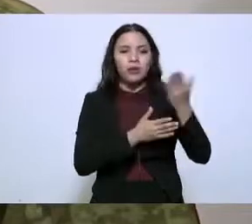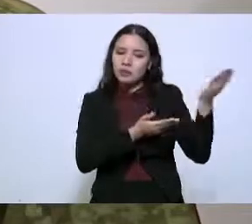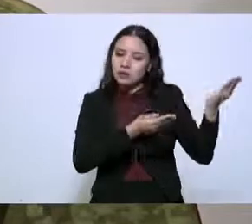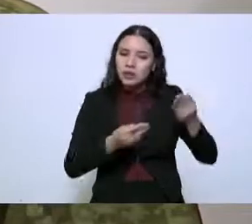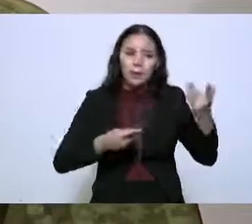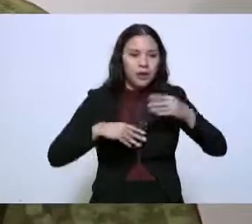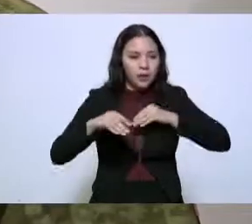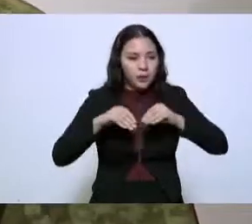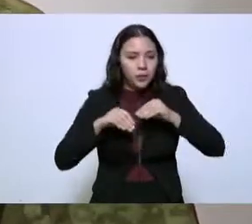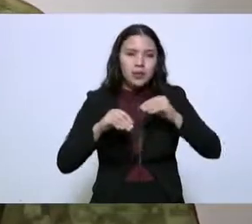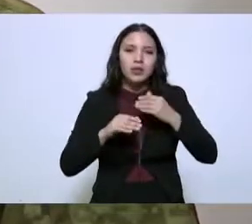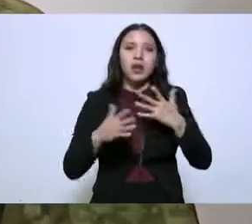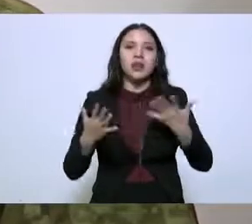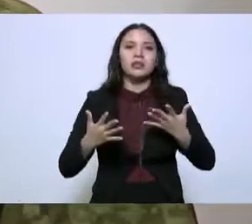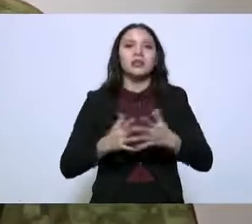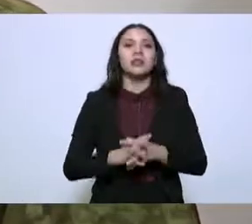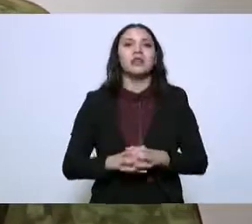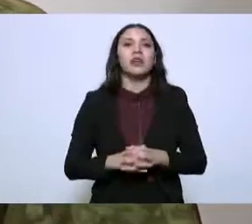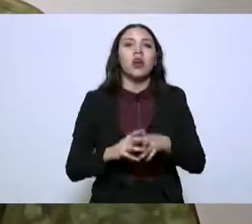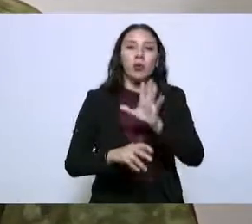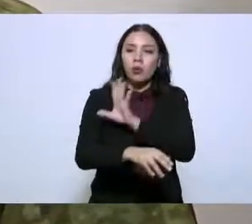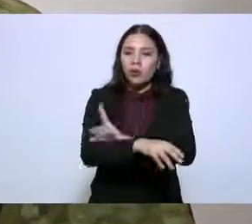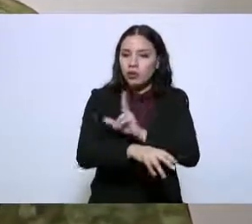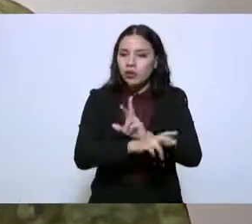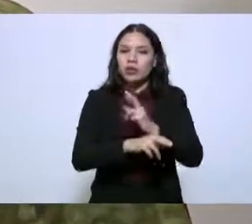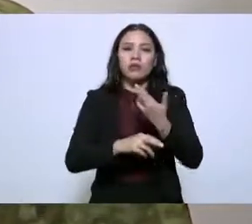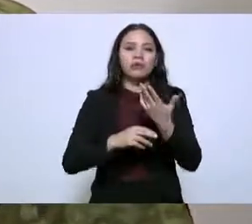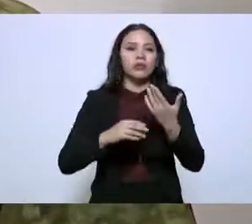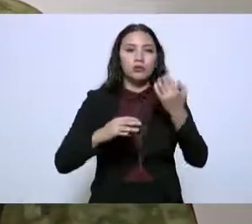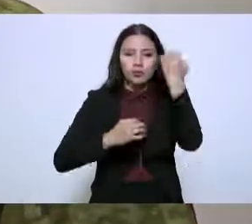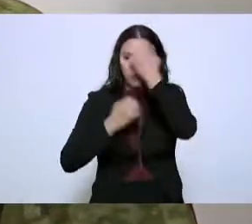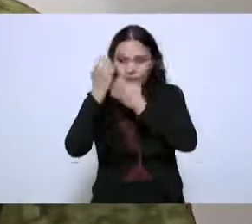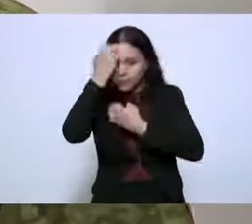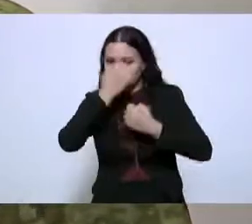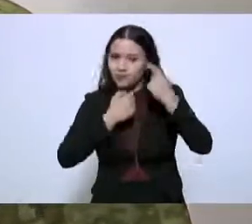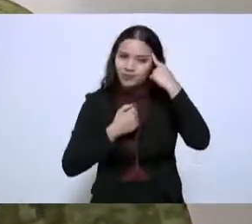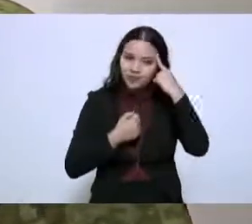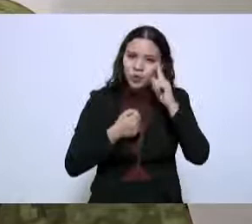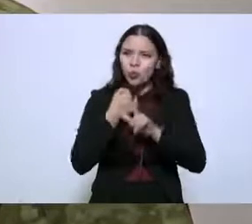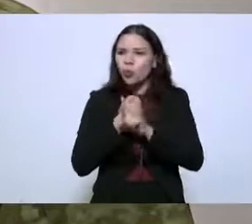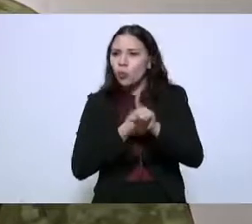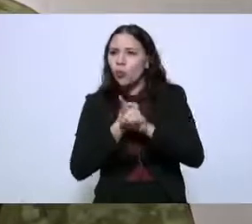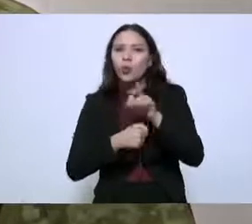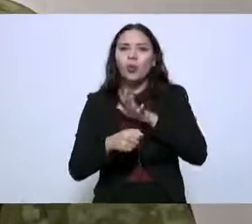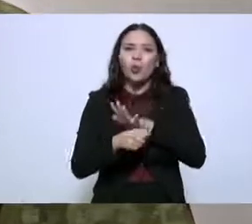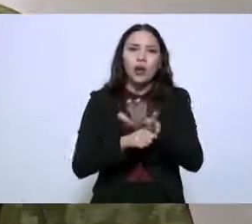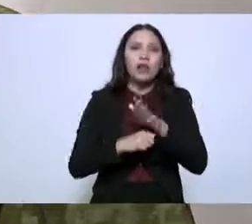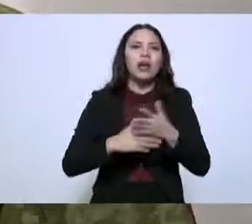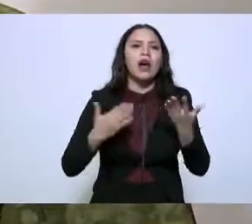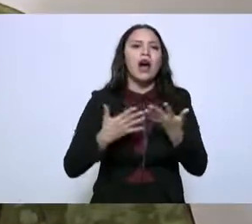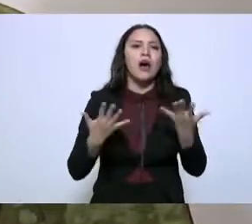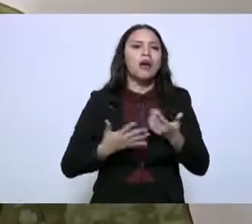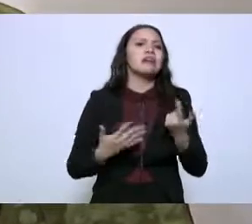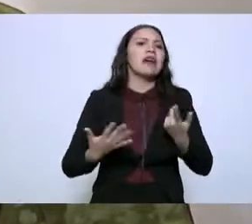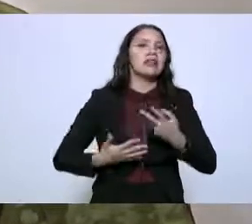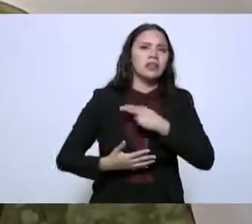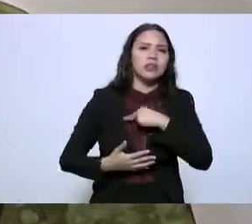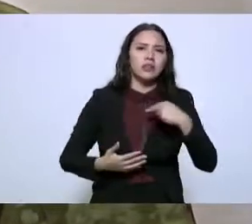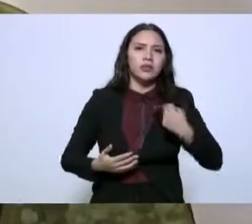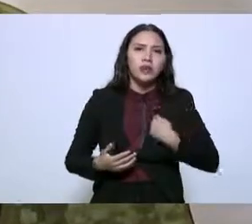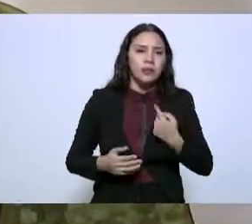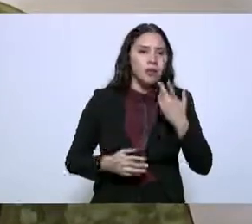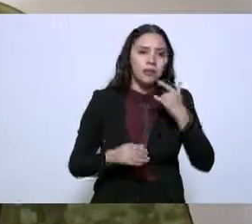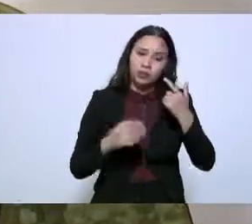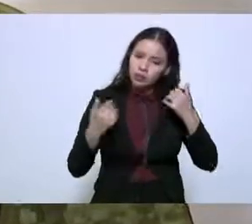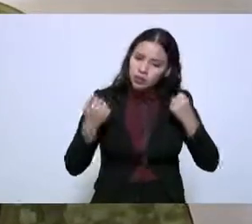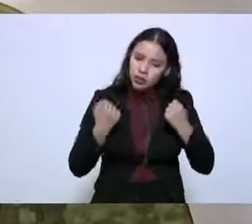se ven, se coordinan, se analizan los problemas y se coordinan las acciones que las fuerzas de seguridad en